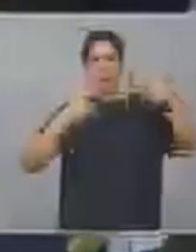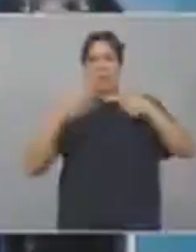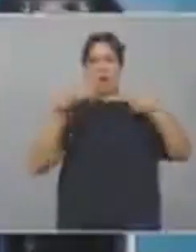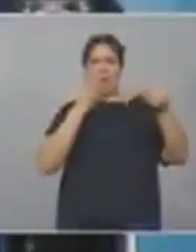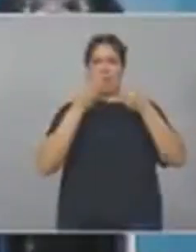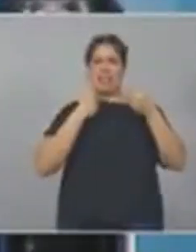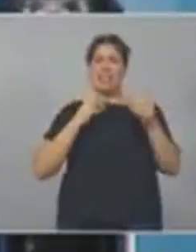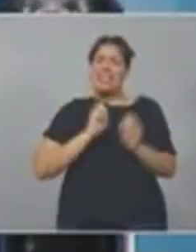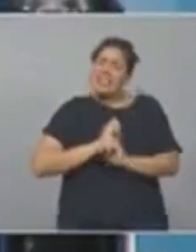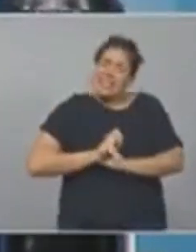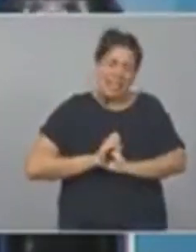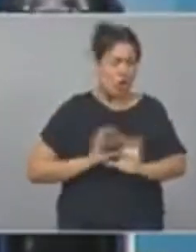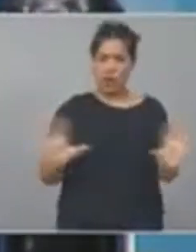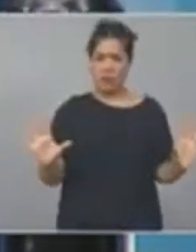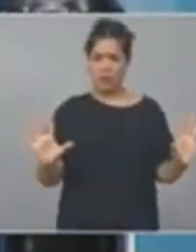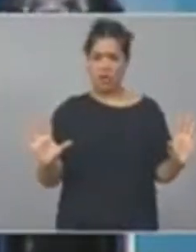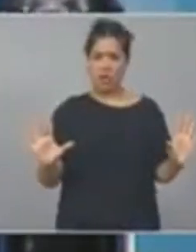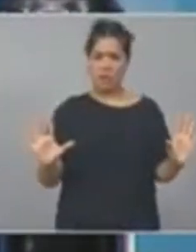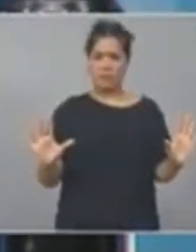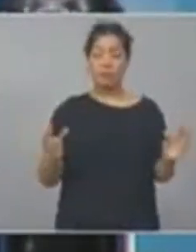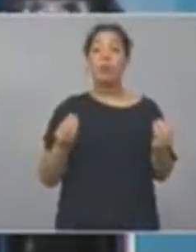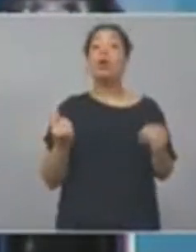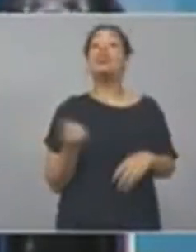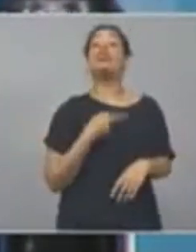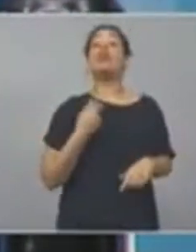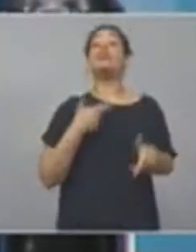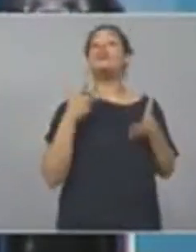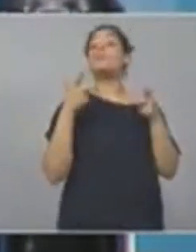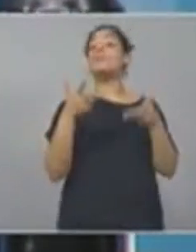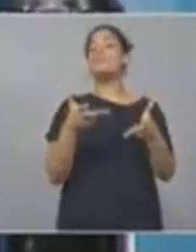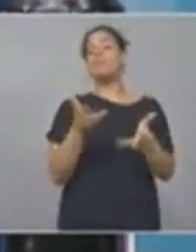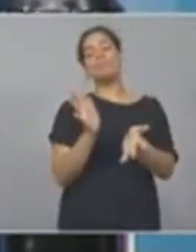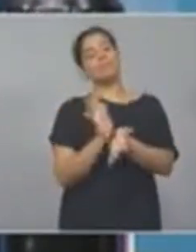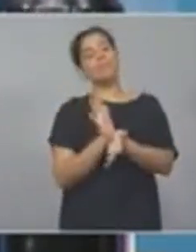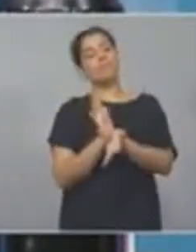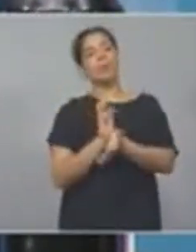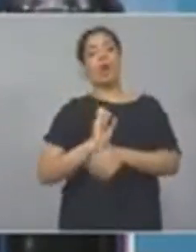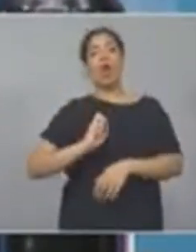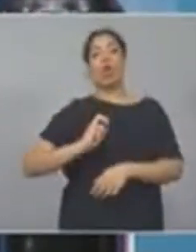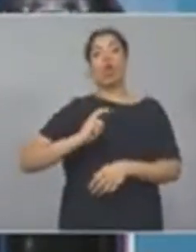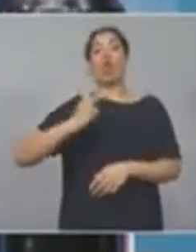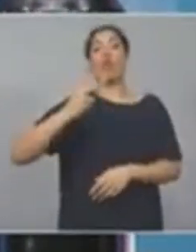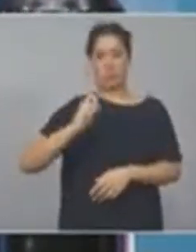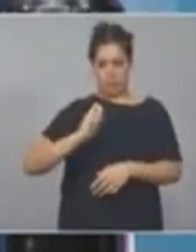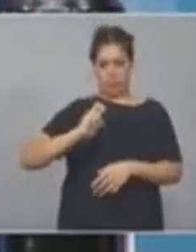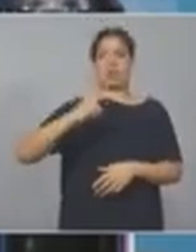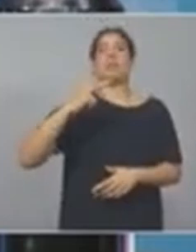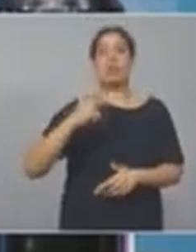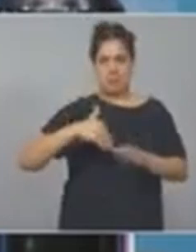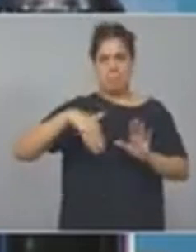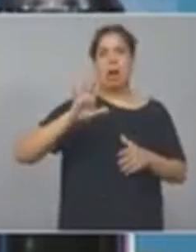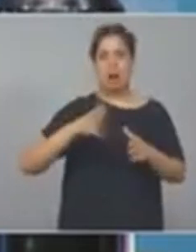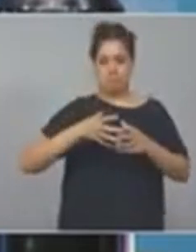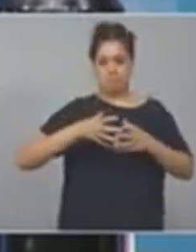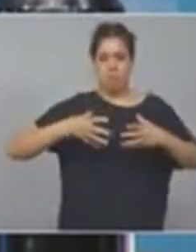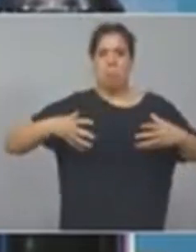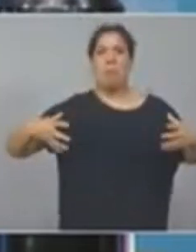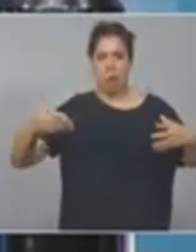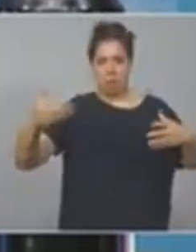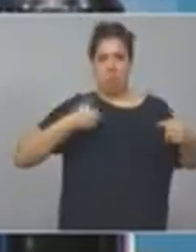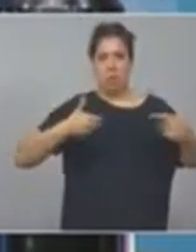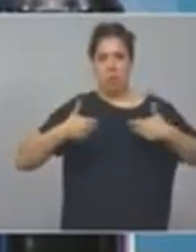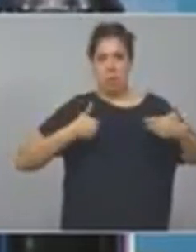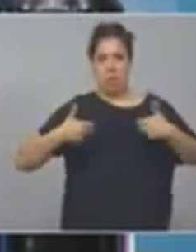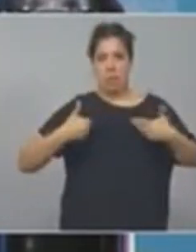terrorífica, porque cuando uno dice que se duplicó, triplicó, el otro día el intendente de